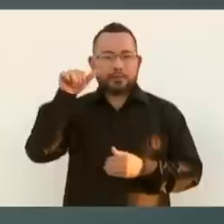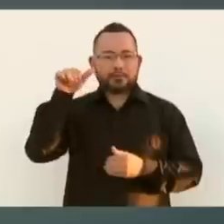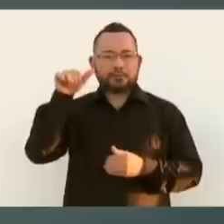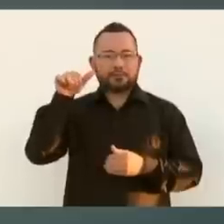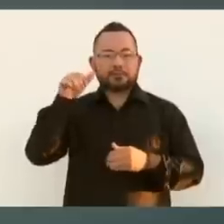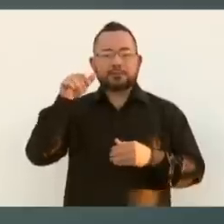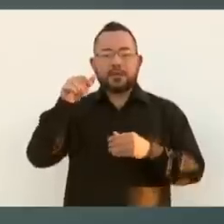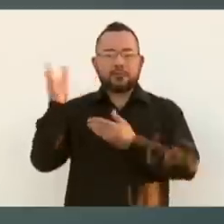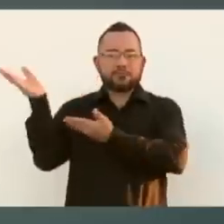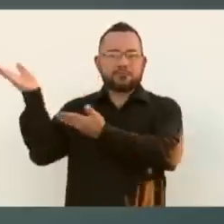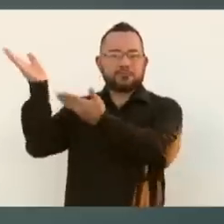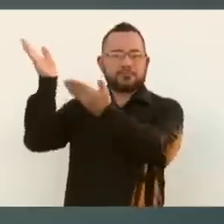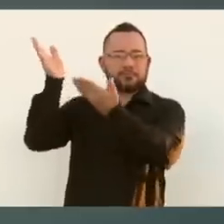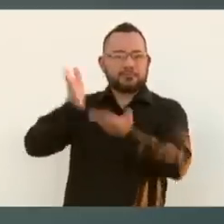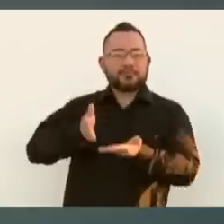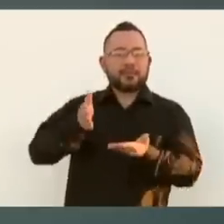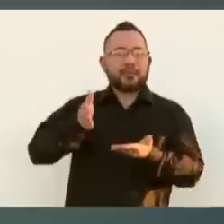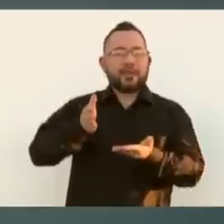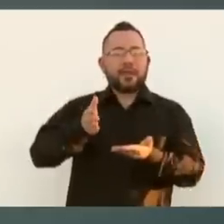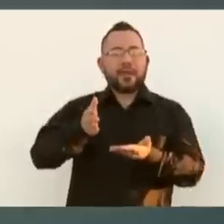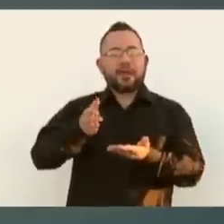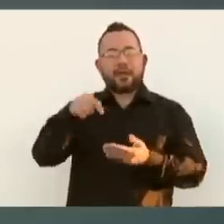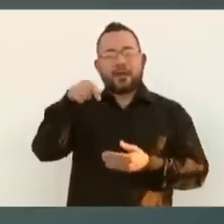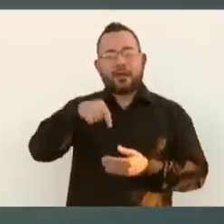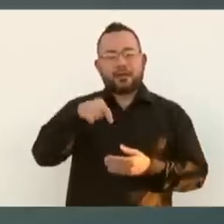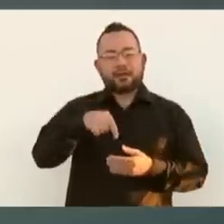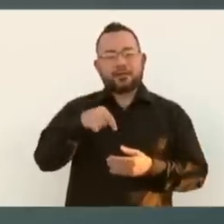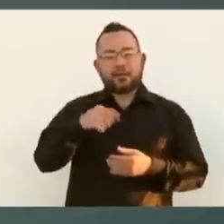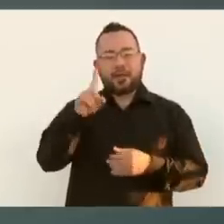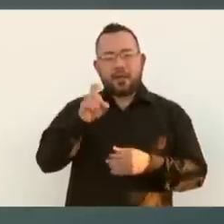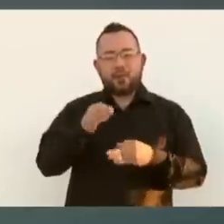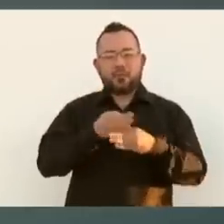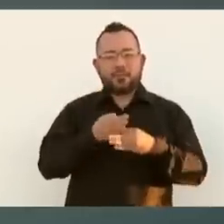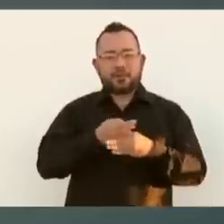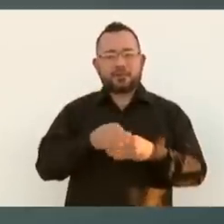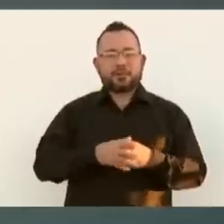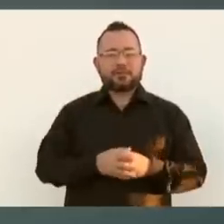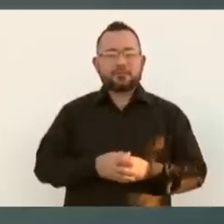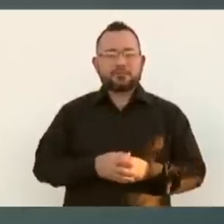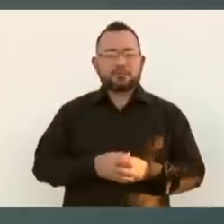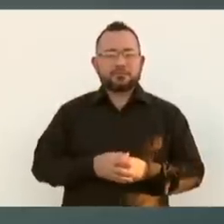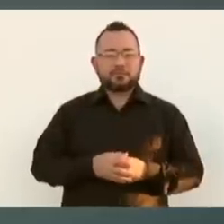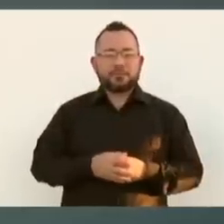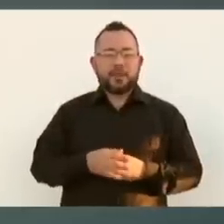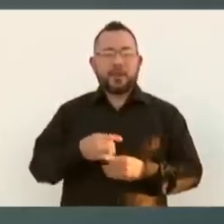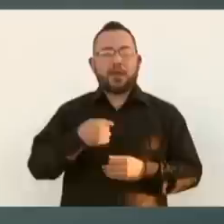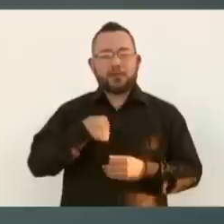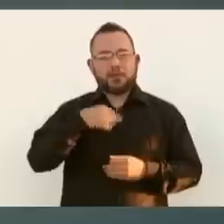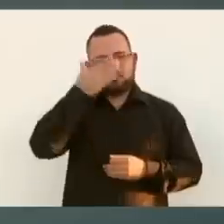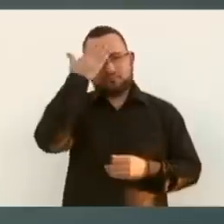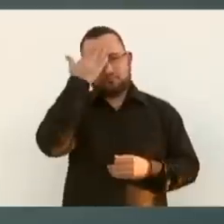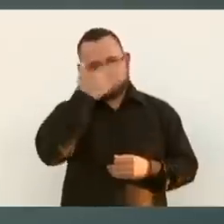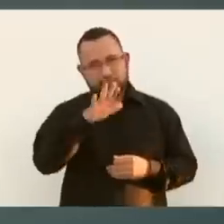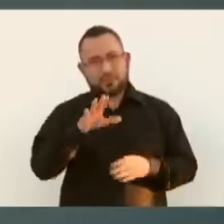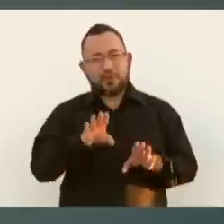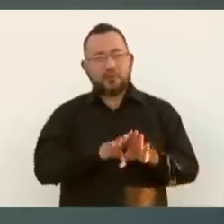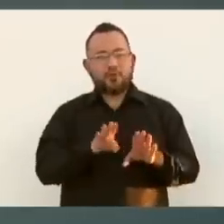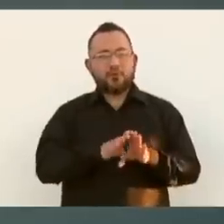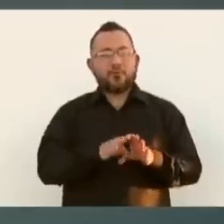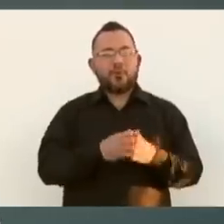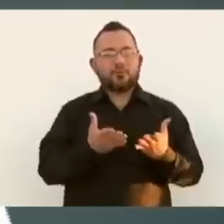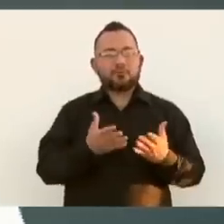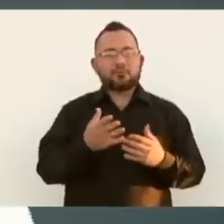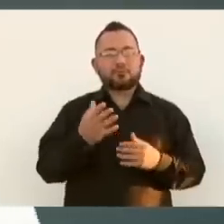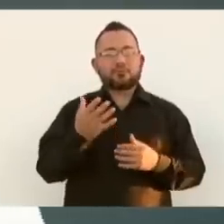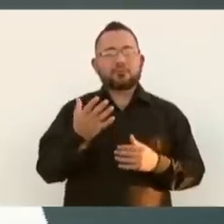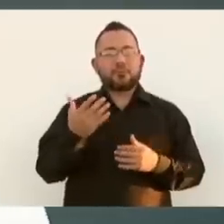Prieta, y ya también estoy enterado de cómo llevan como 10